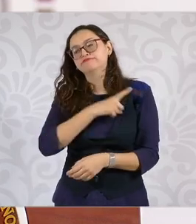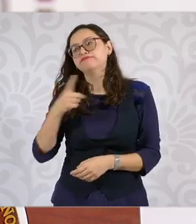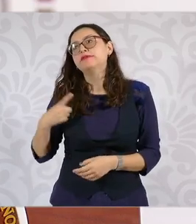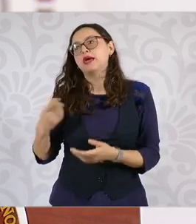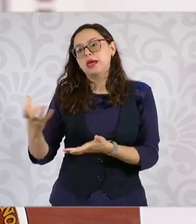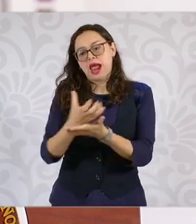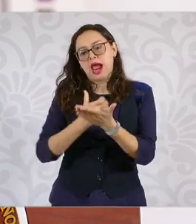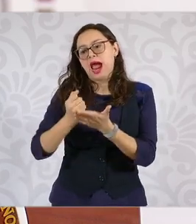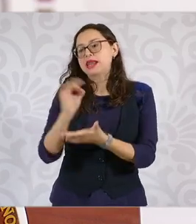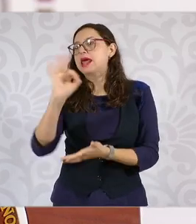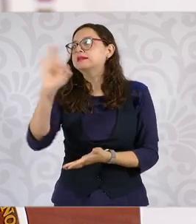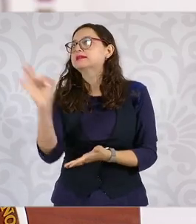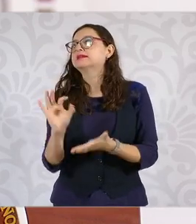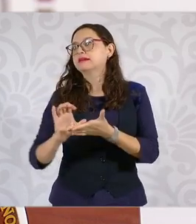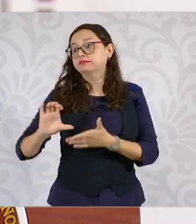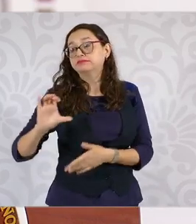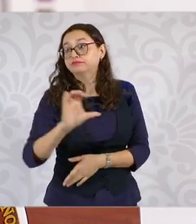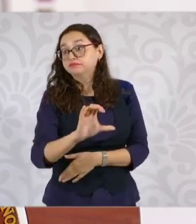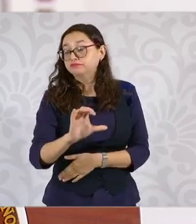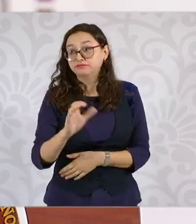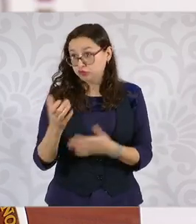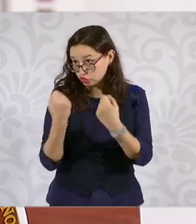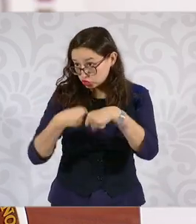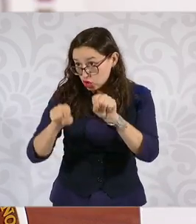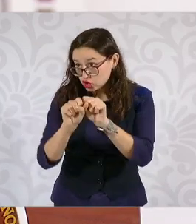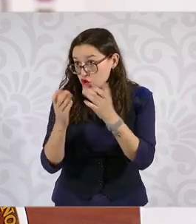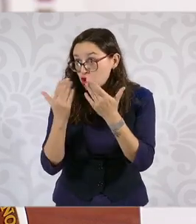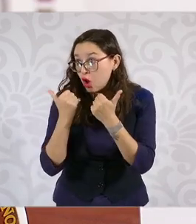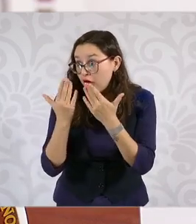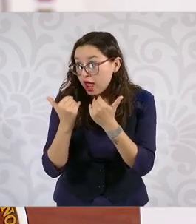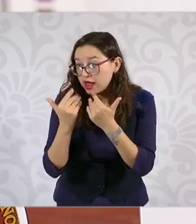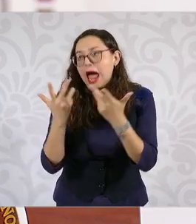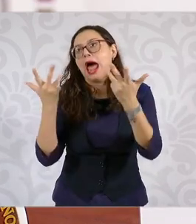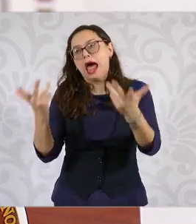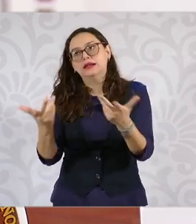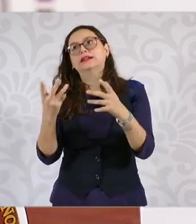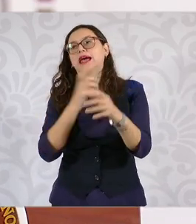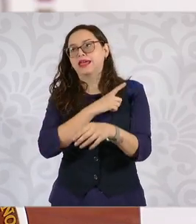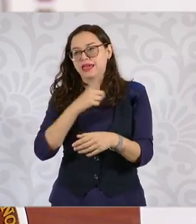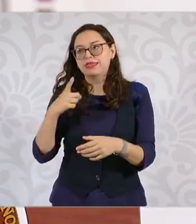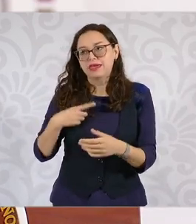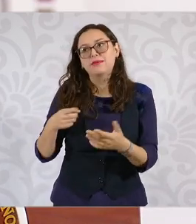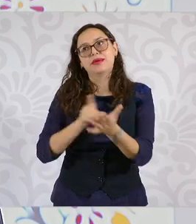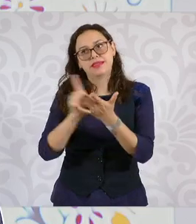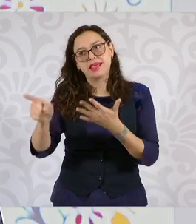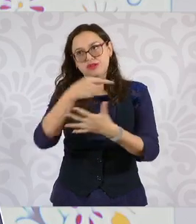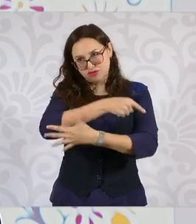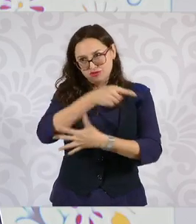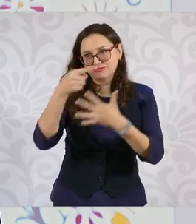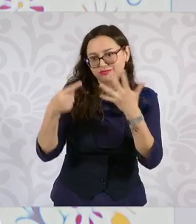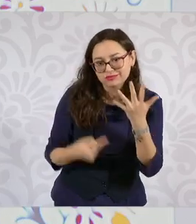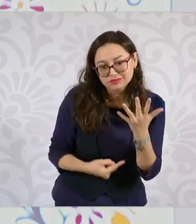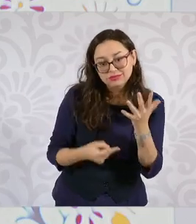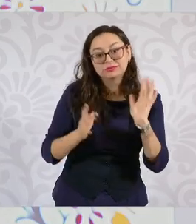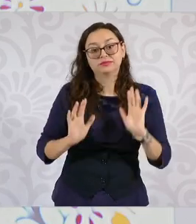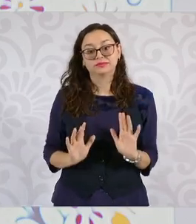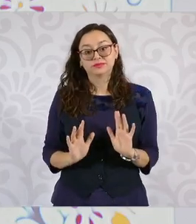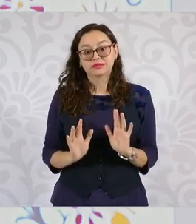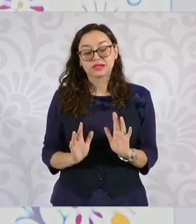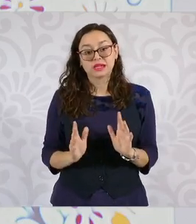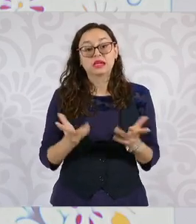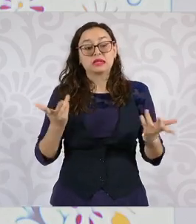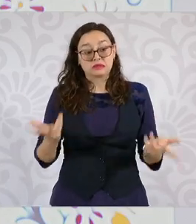en el Seguro Social si tienen un accidente, que tengan derecho a seguridad social si trabajan tiempo completo.